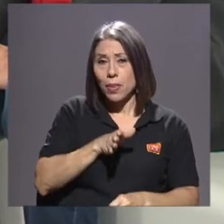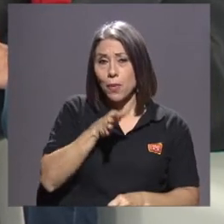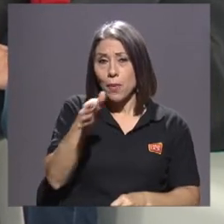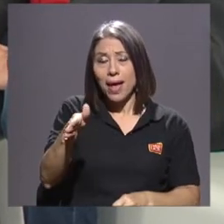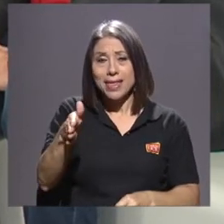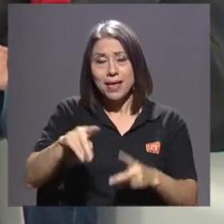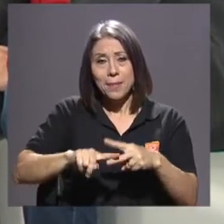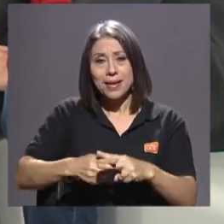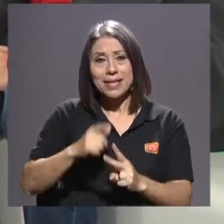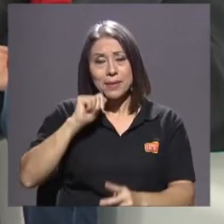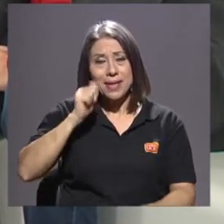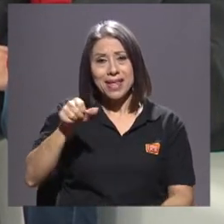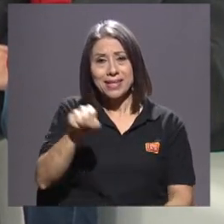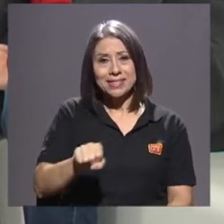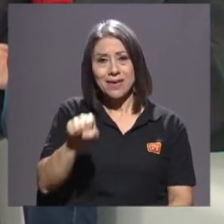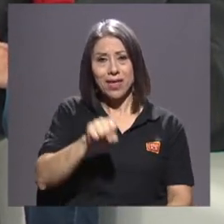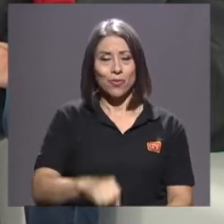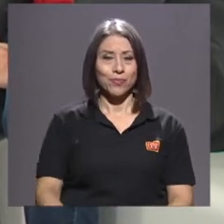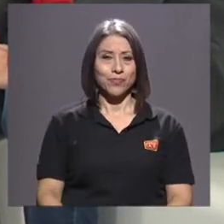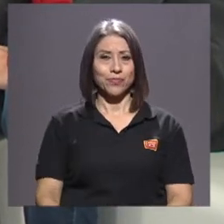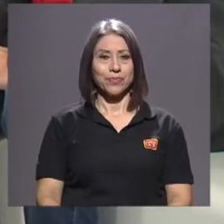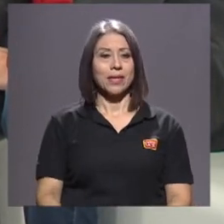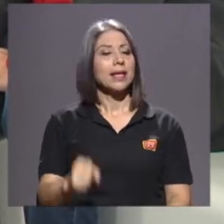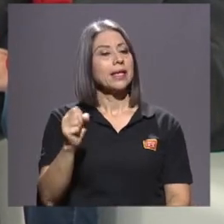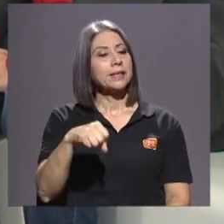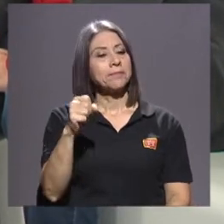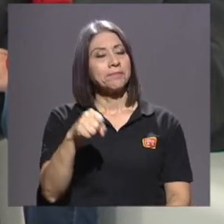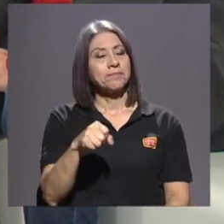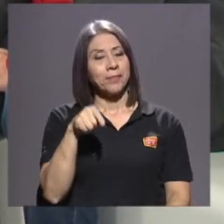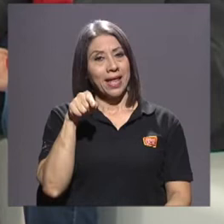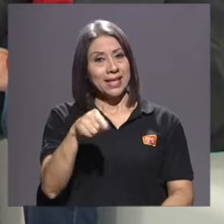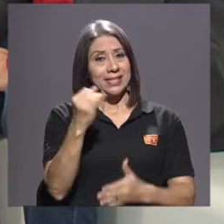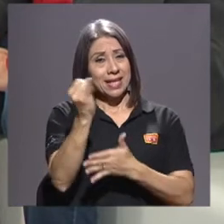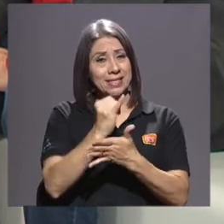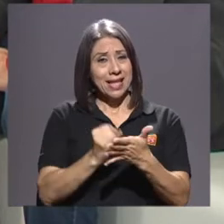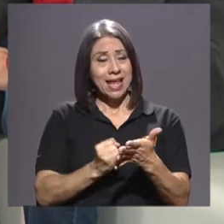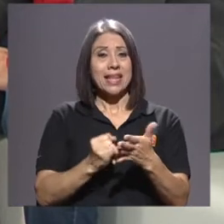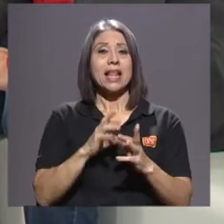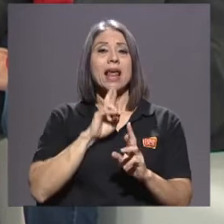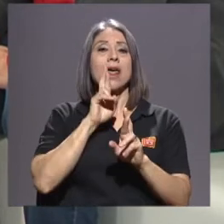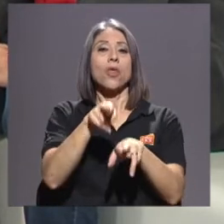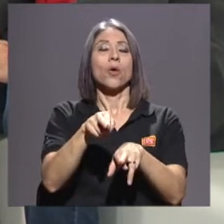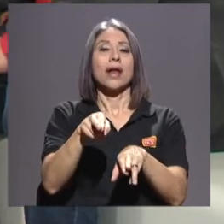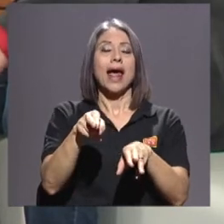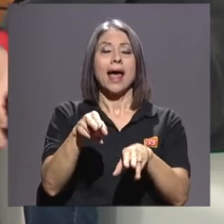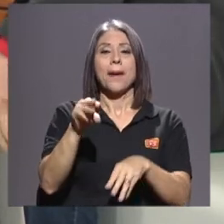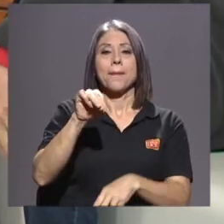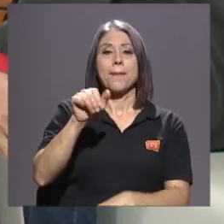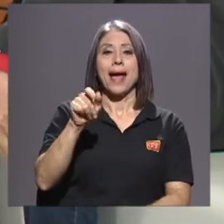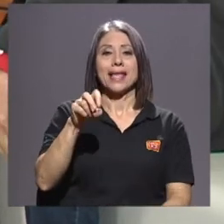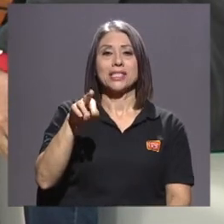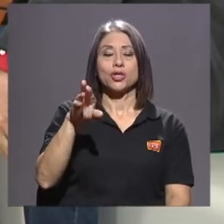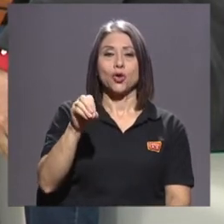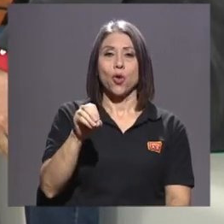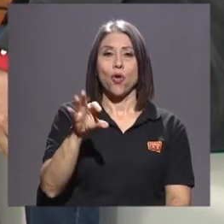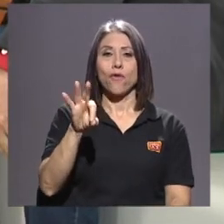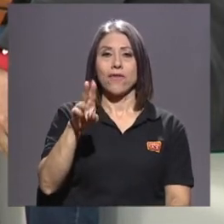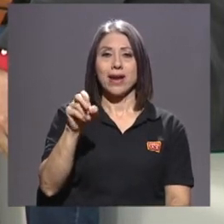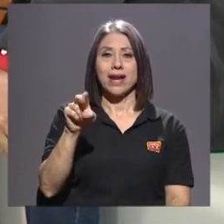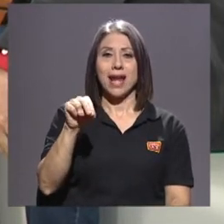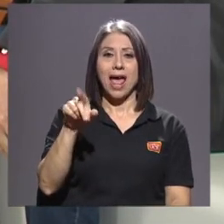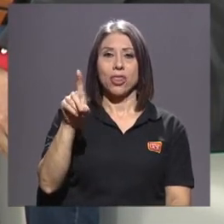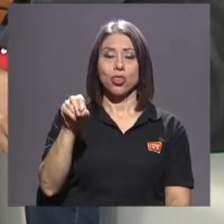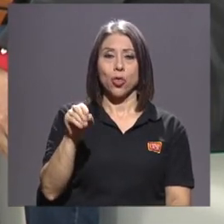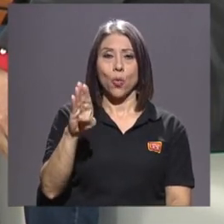partir de mañana sábado. Claro, esta serie la dona al maestro Fernando Botero en el año 2012